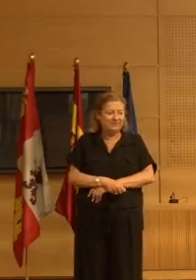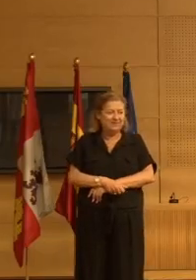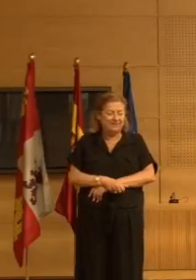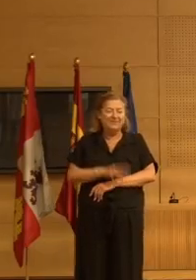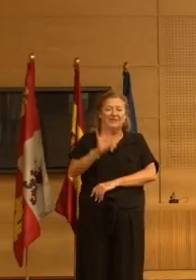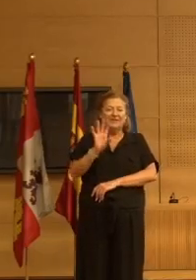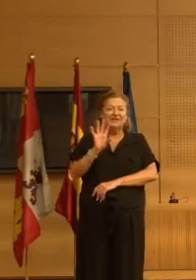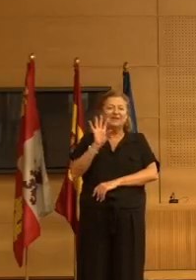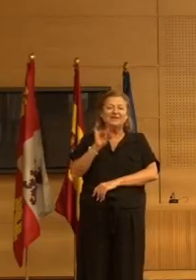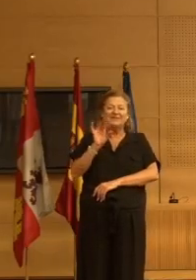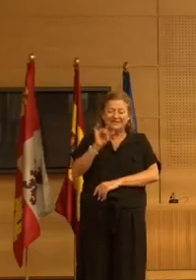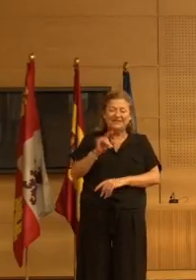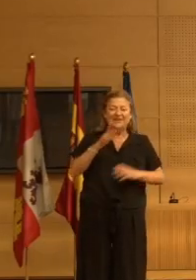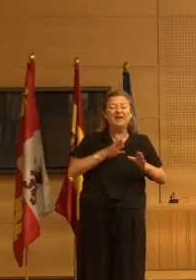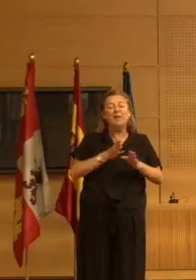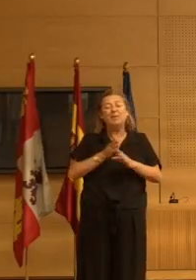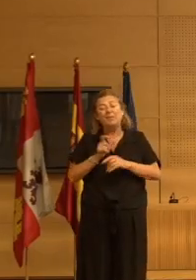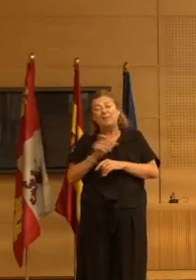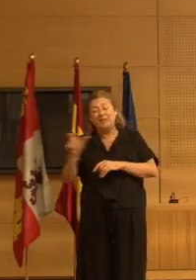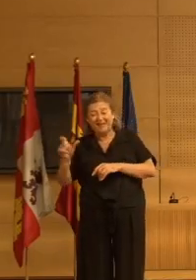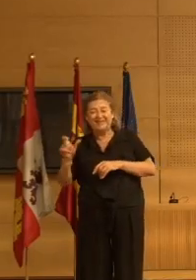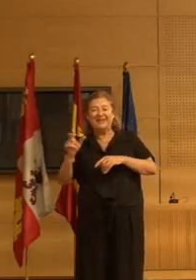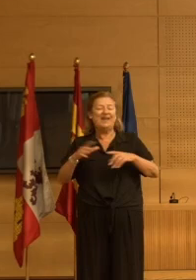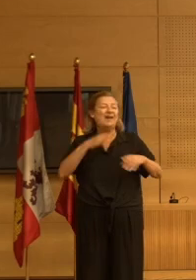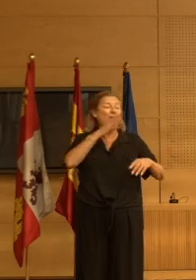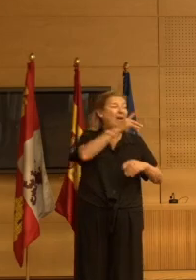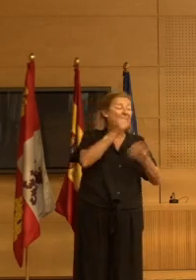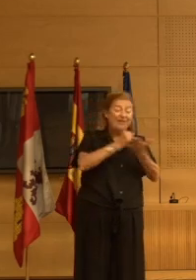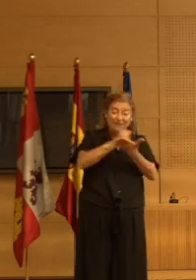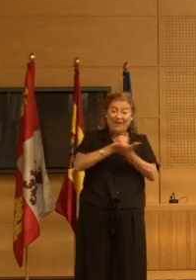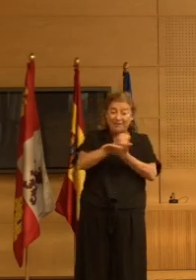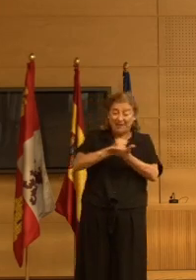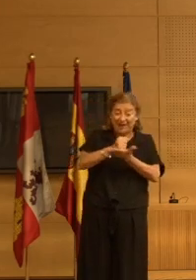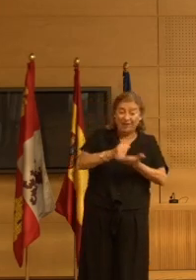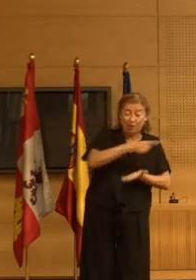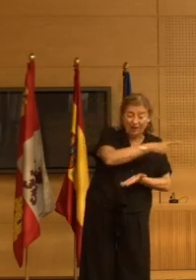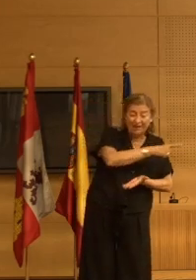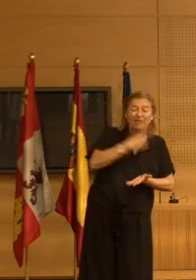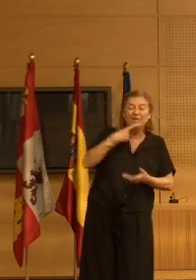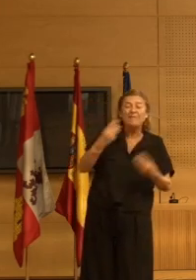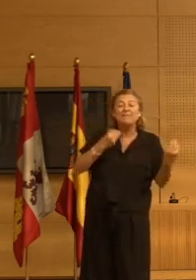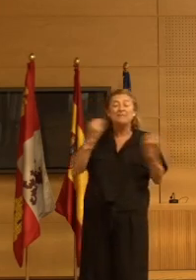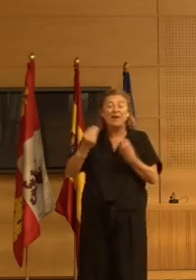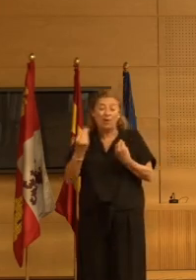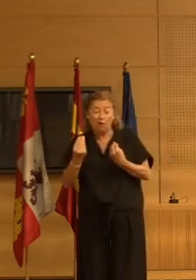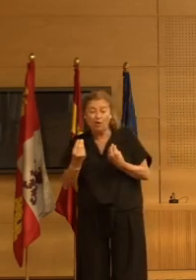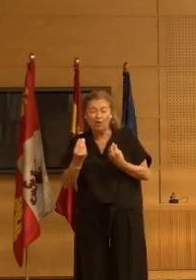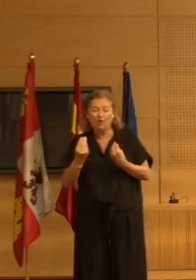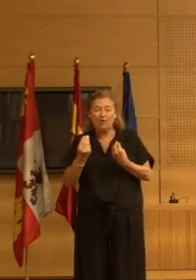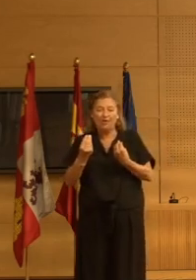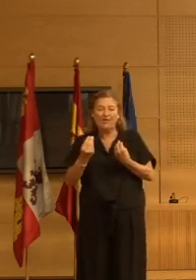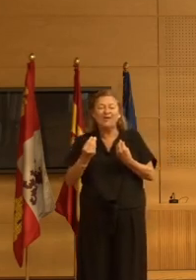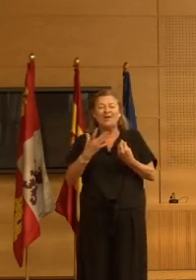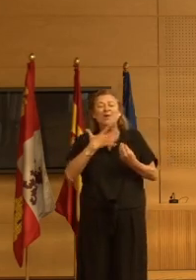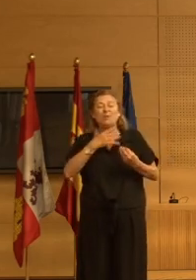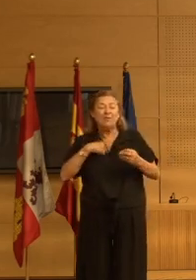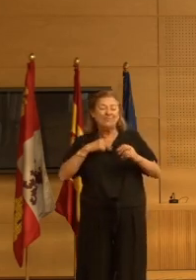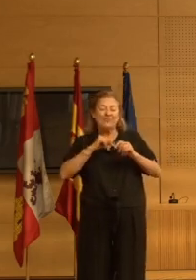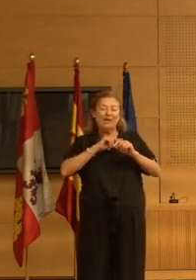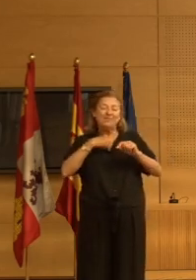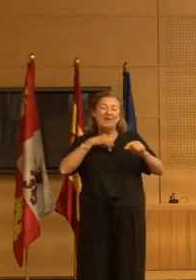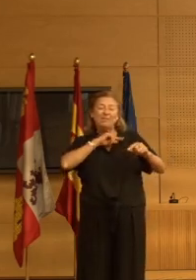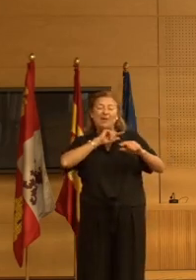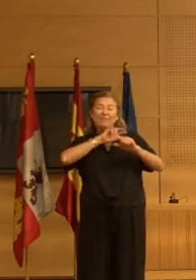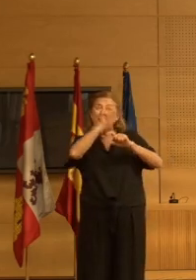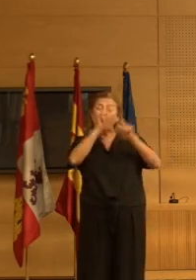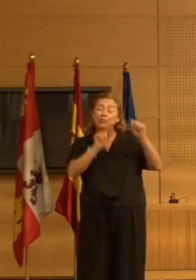Sí, la parte esta de cuál terapia no farmacológica funciona mejor yo formularía la pregunta de otra